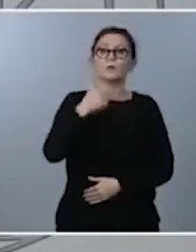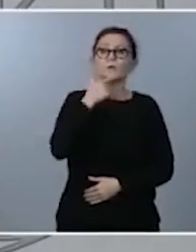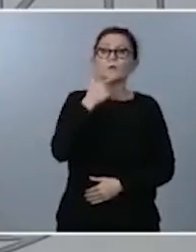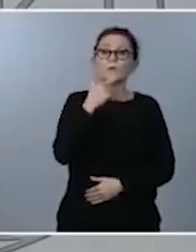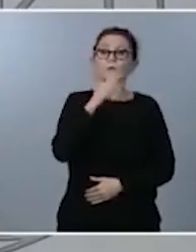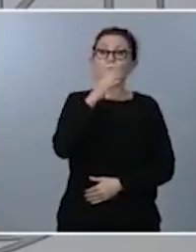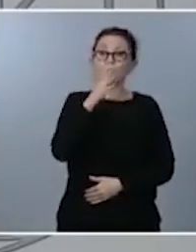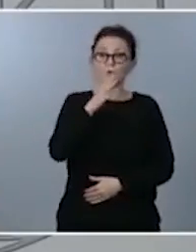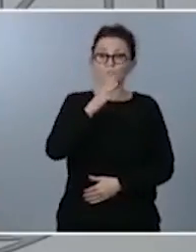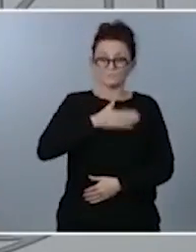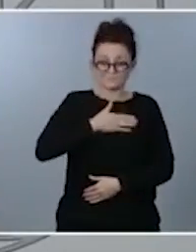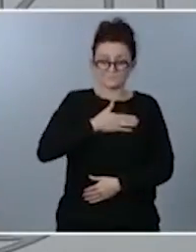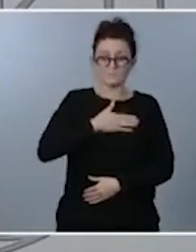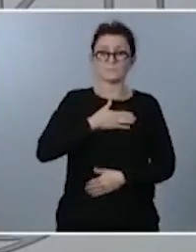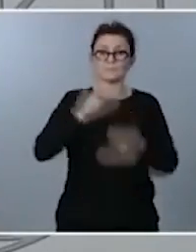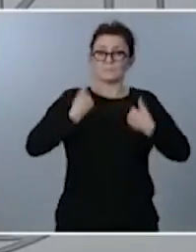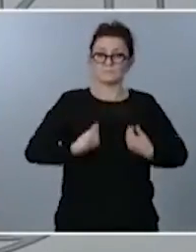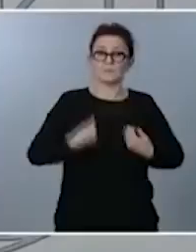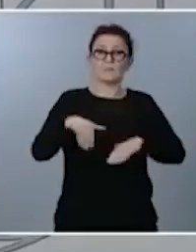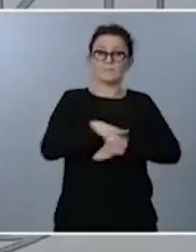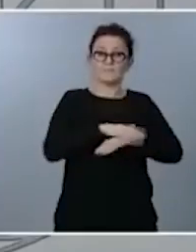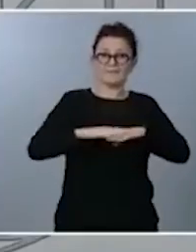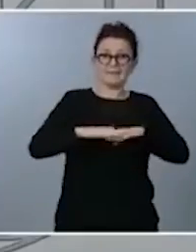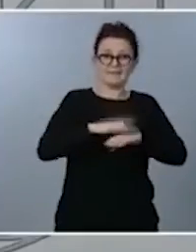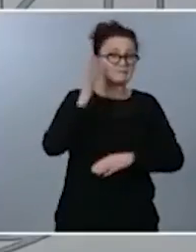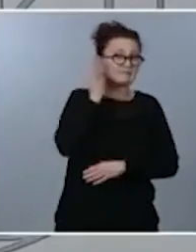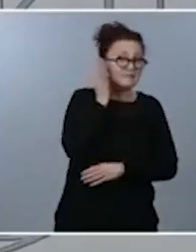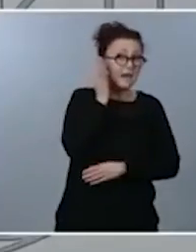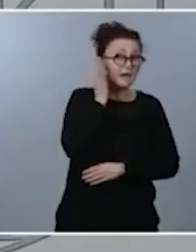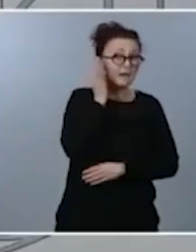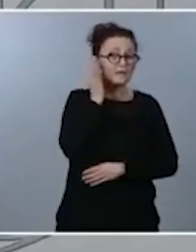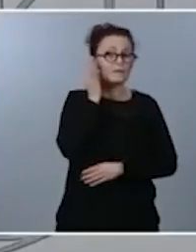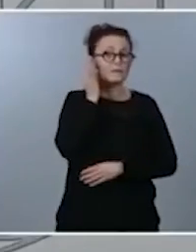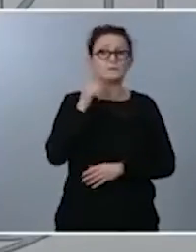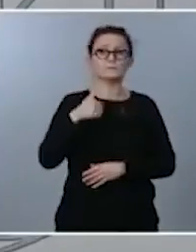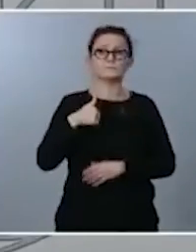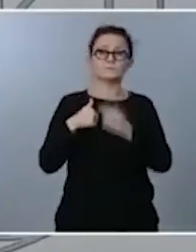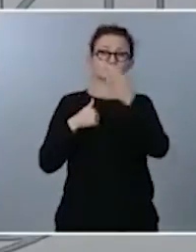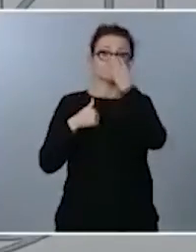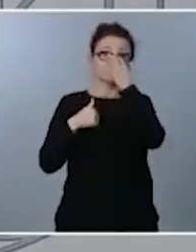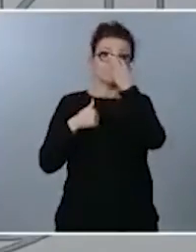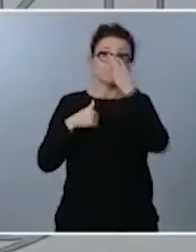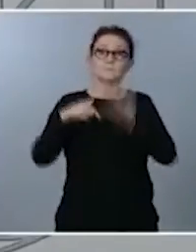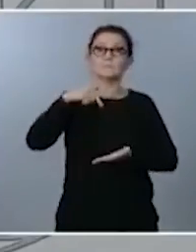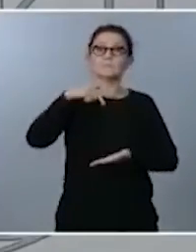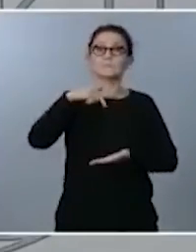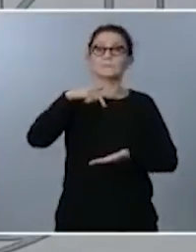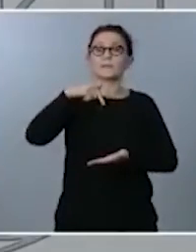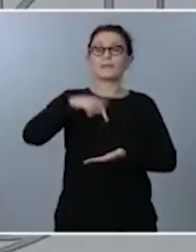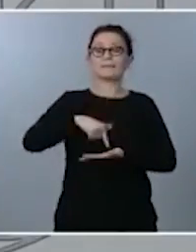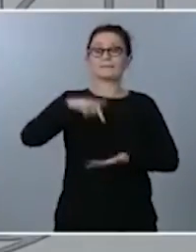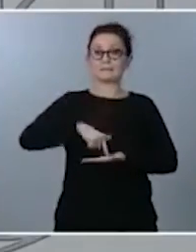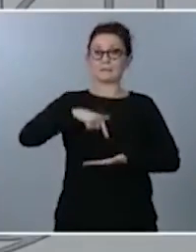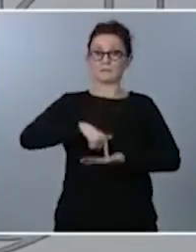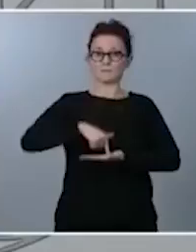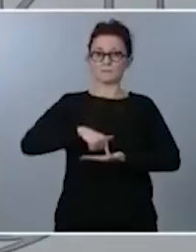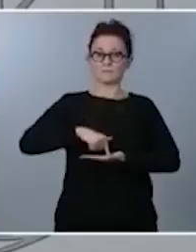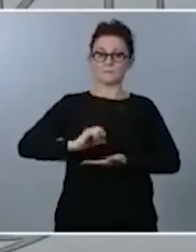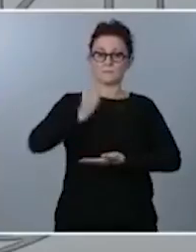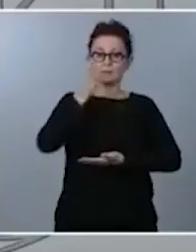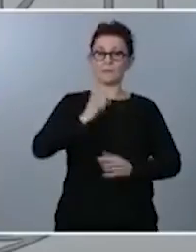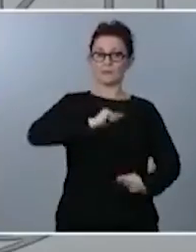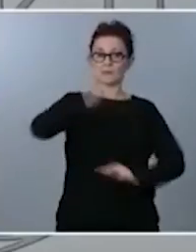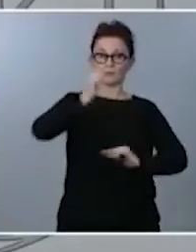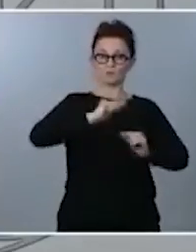menos a esta ministra y lo tengo que decir así se le exige siempre o se exigen los grupos políticos que el primer presupuesto agote